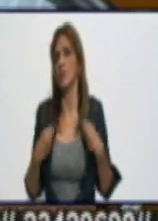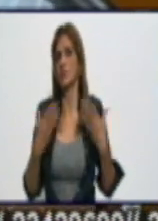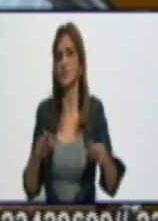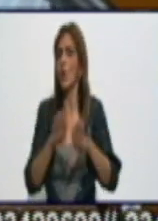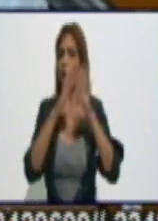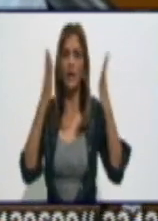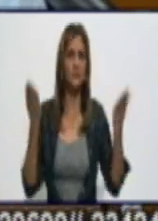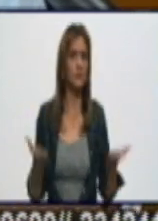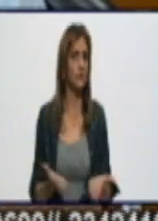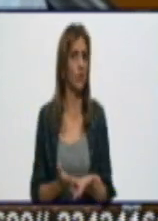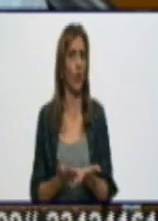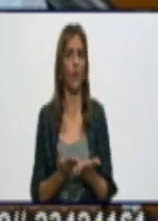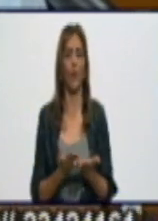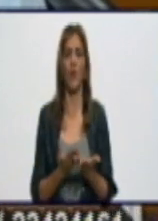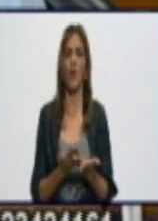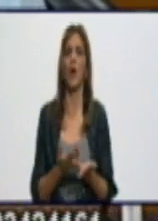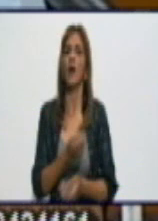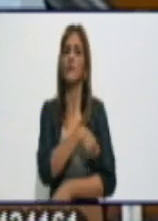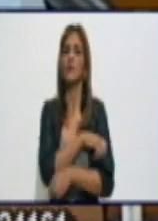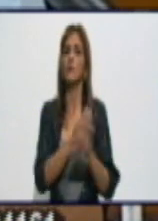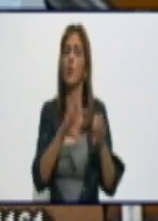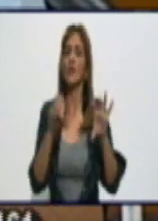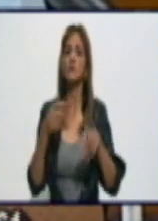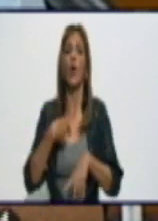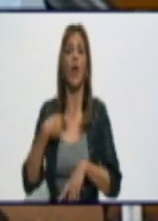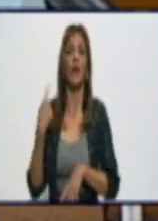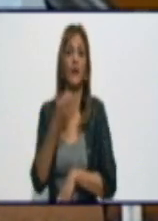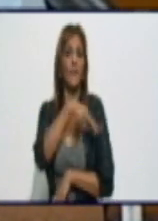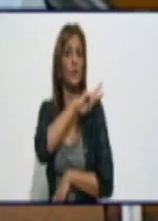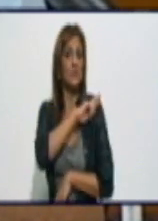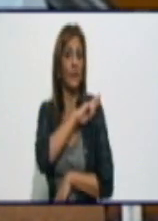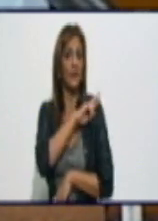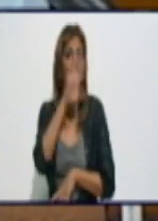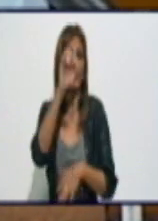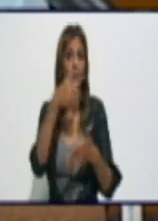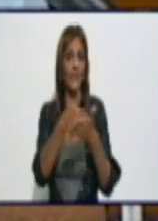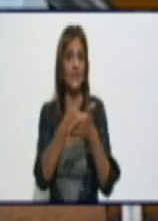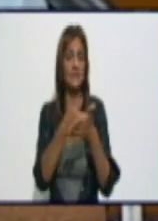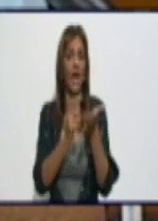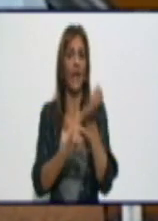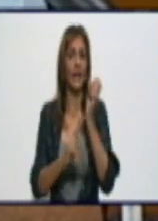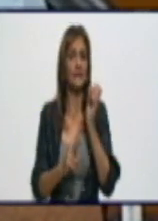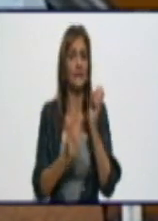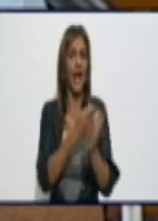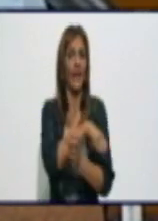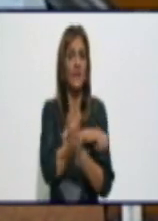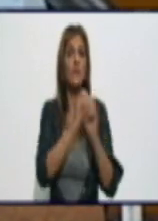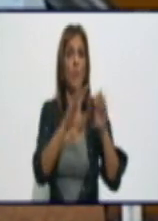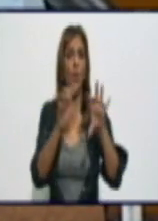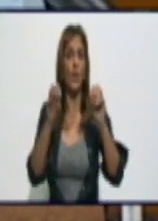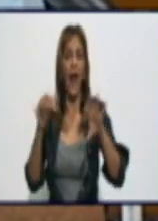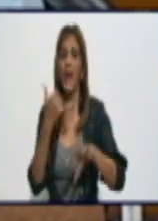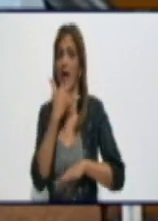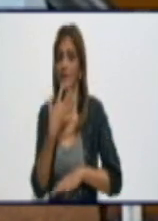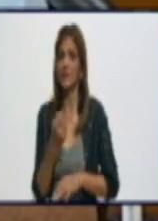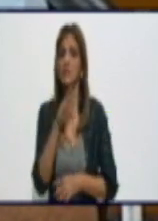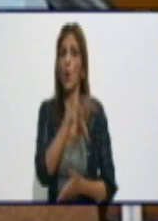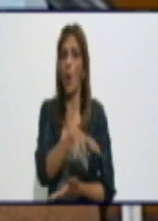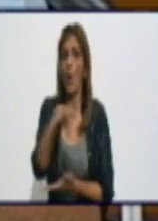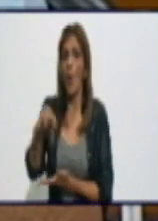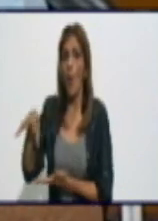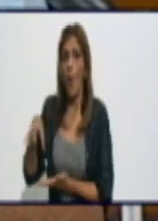Es nuestra responsabilidad ponérsela en sus manos y al igual que se está tratando desde aquí, desde la provincia,